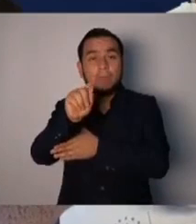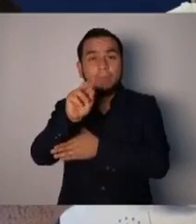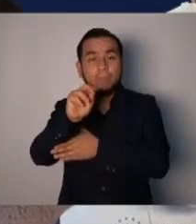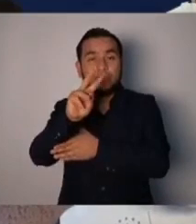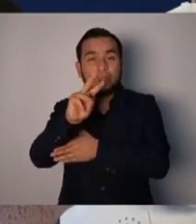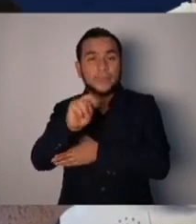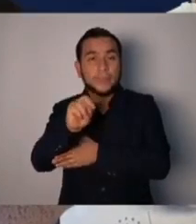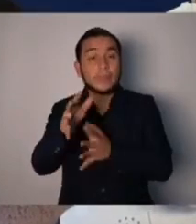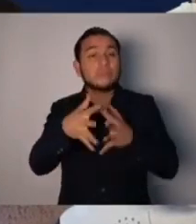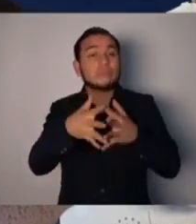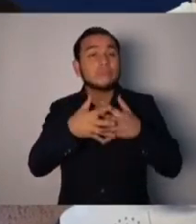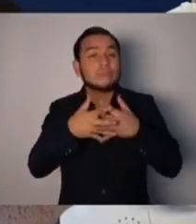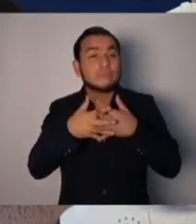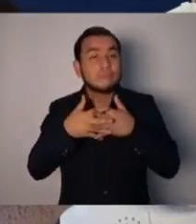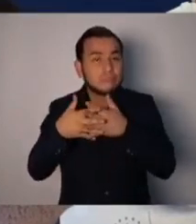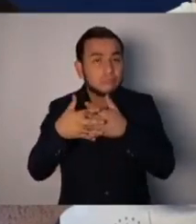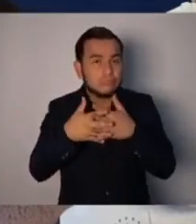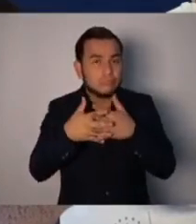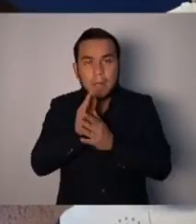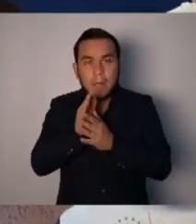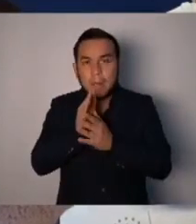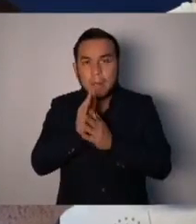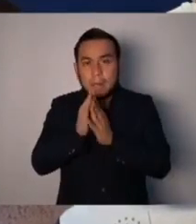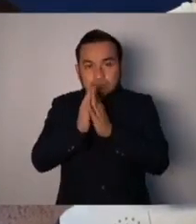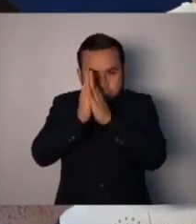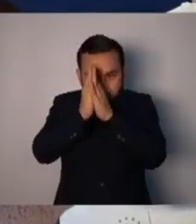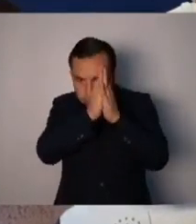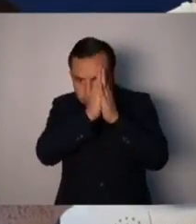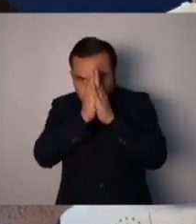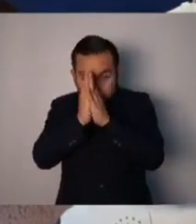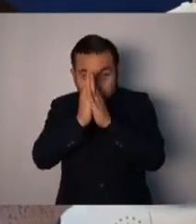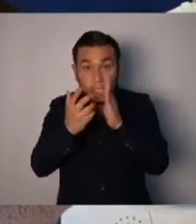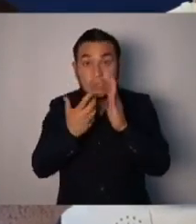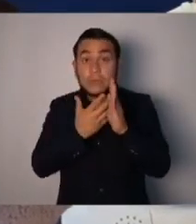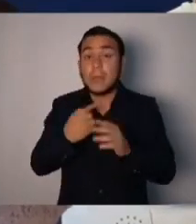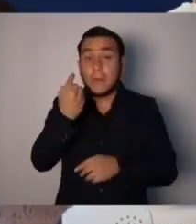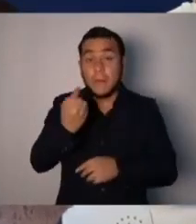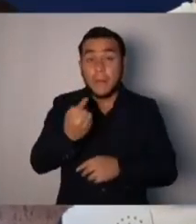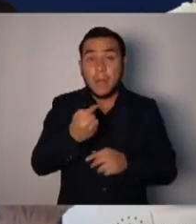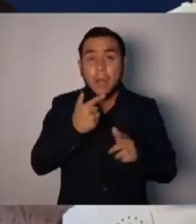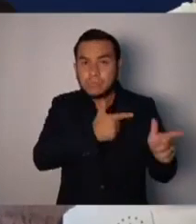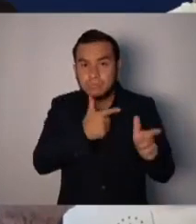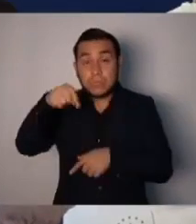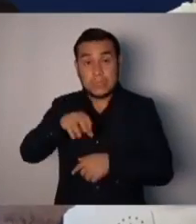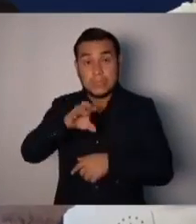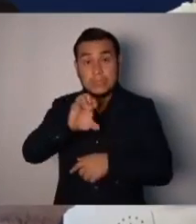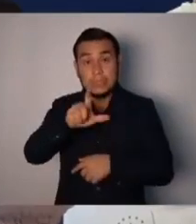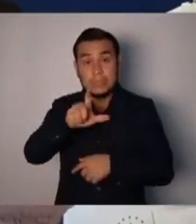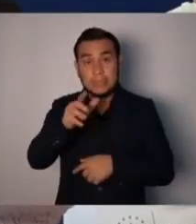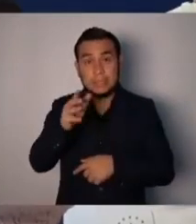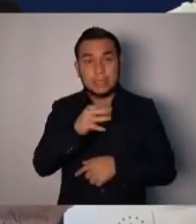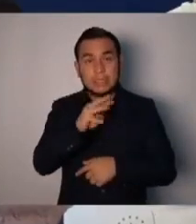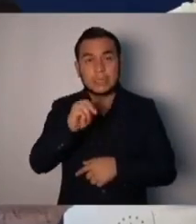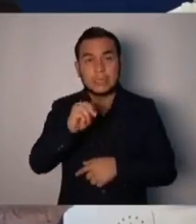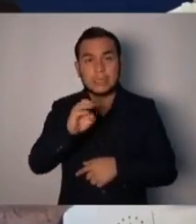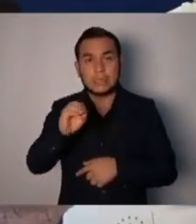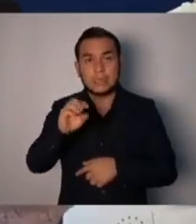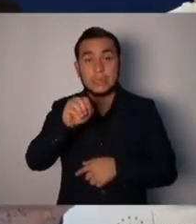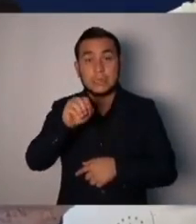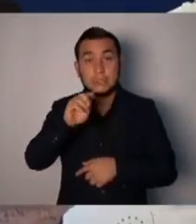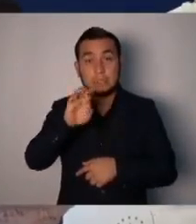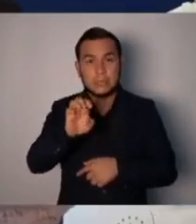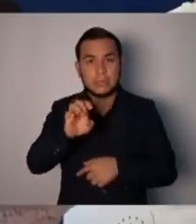A encubrir a los asesinos de la masacre de Hermosote. Y él vota para destituir a nuestro